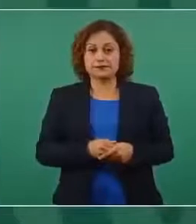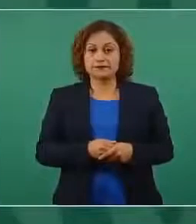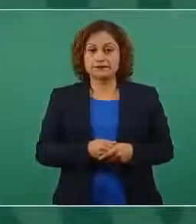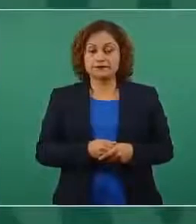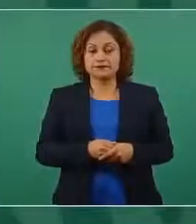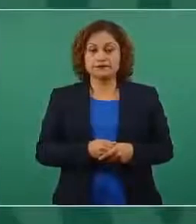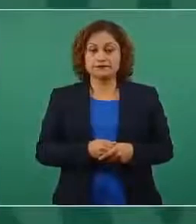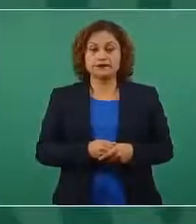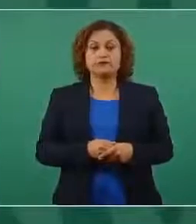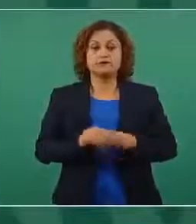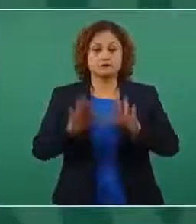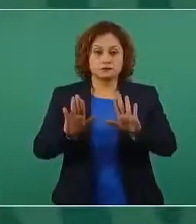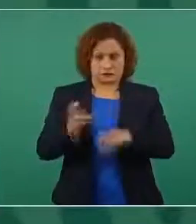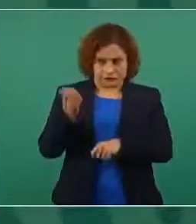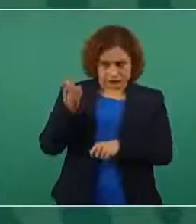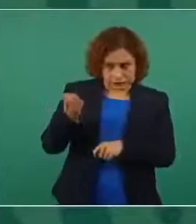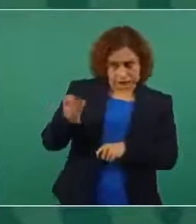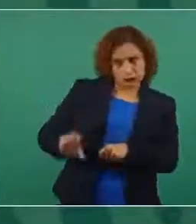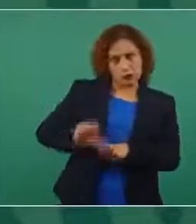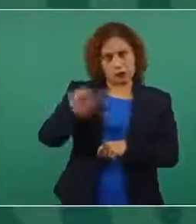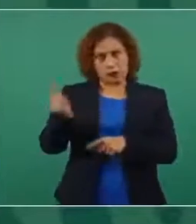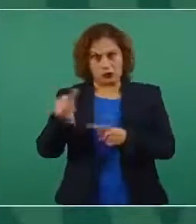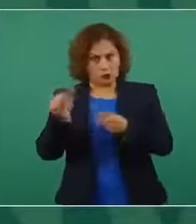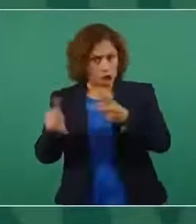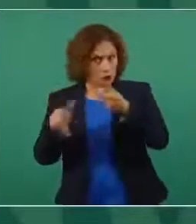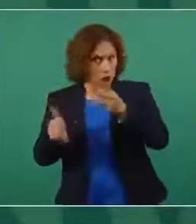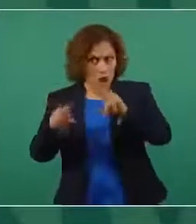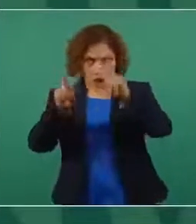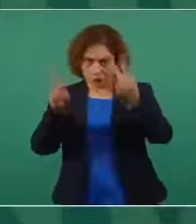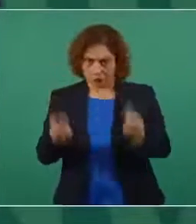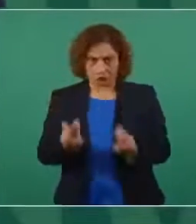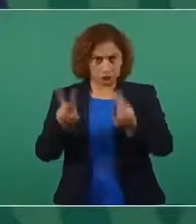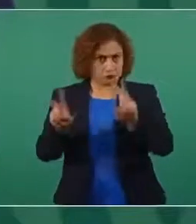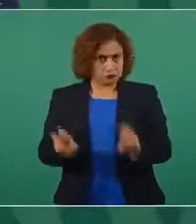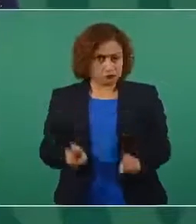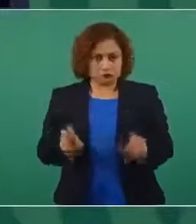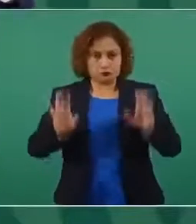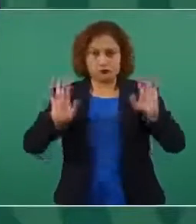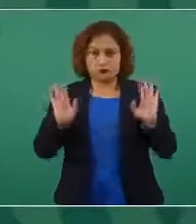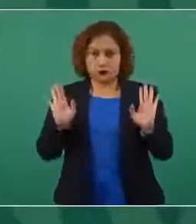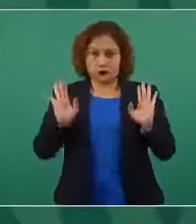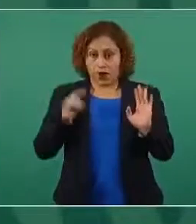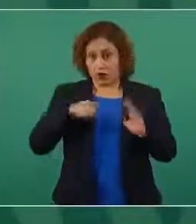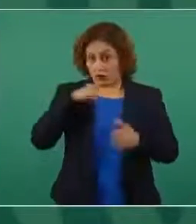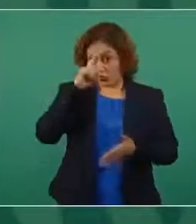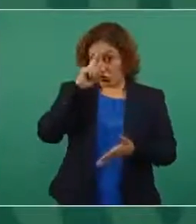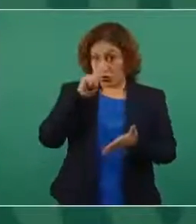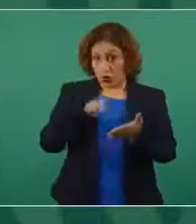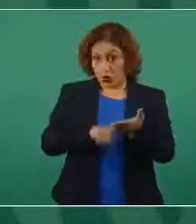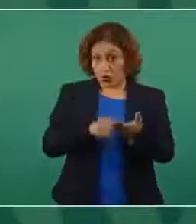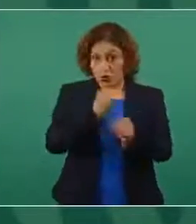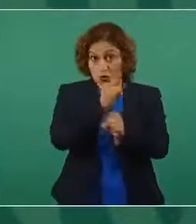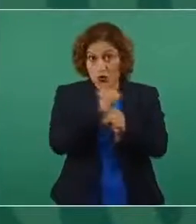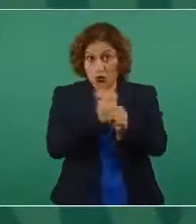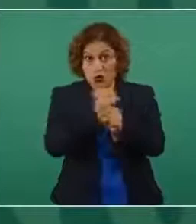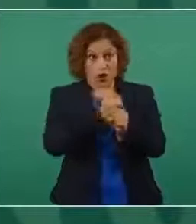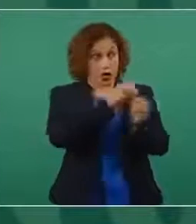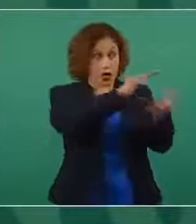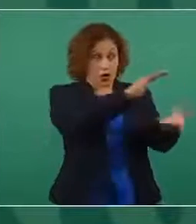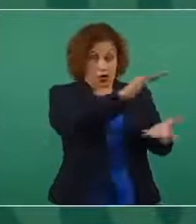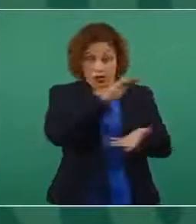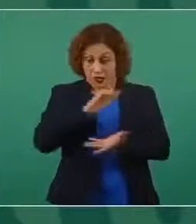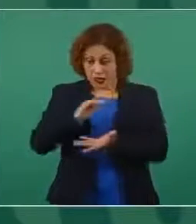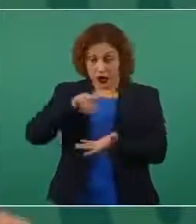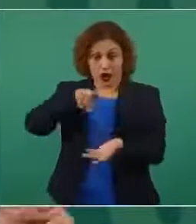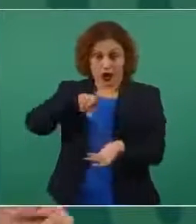y otros asuntos que están, me imagino, en el expediente en lo que presentó